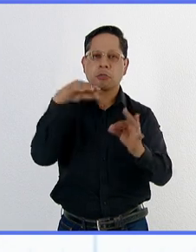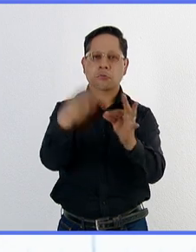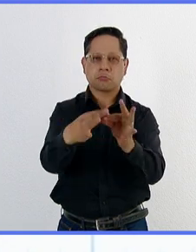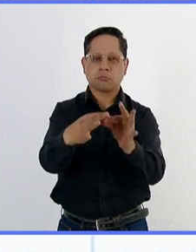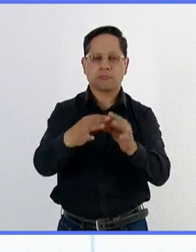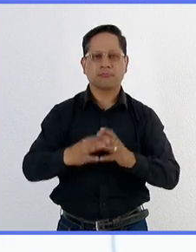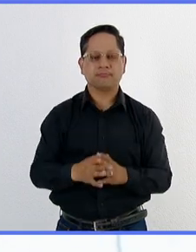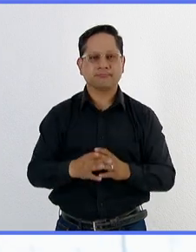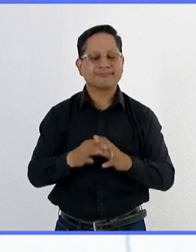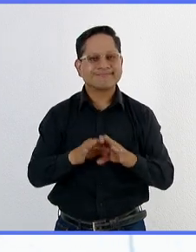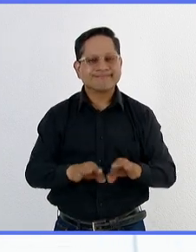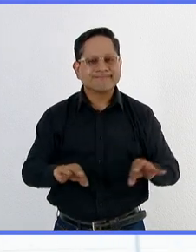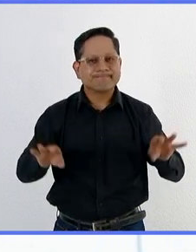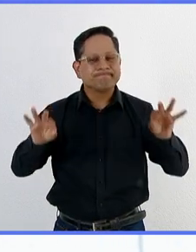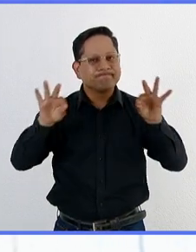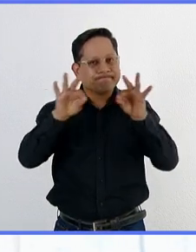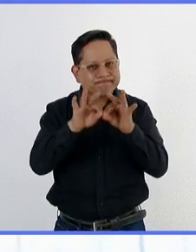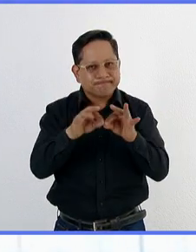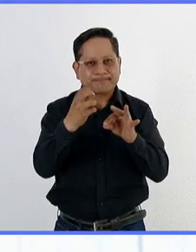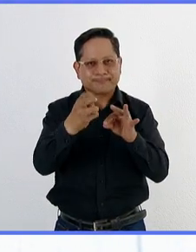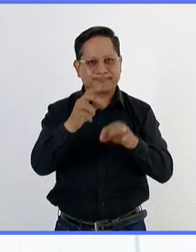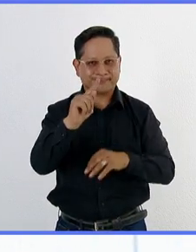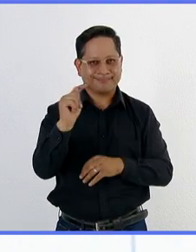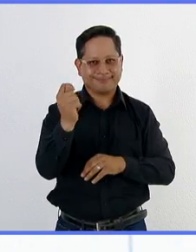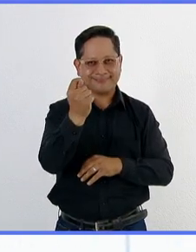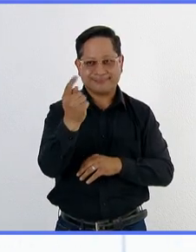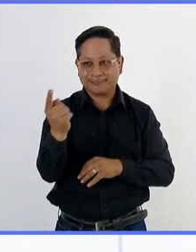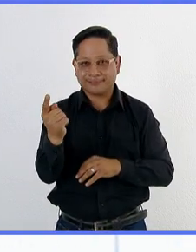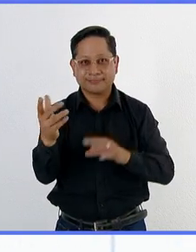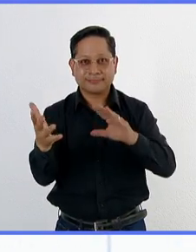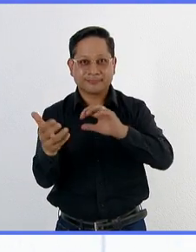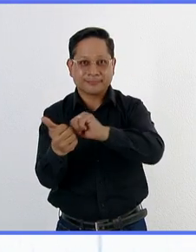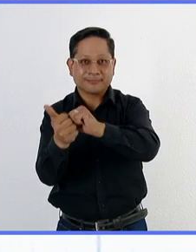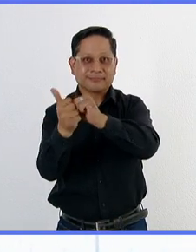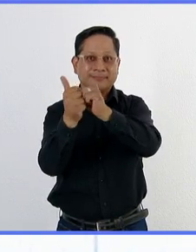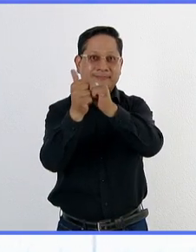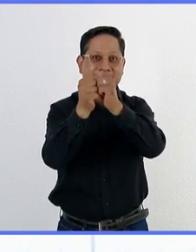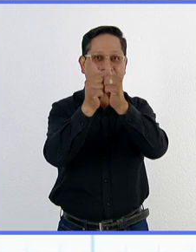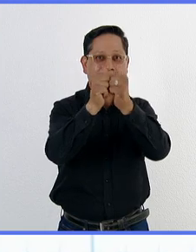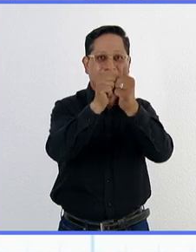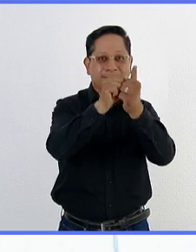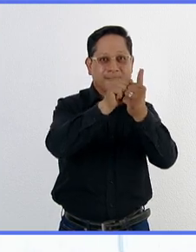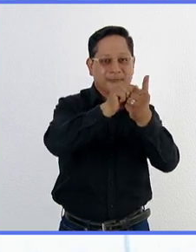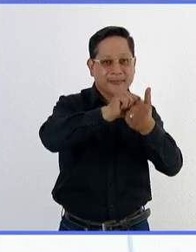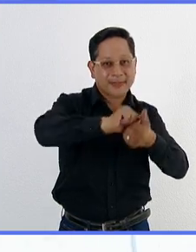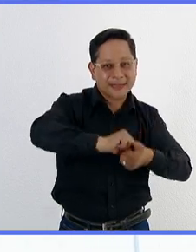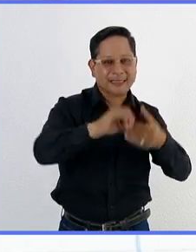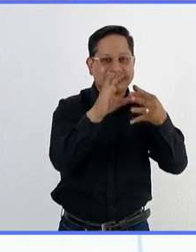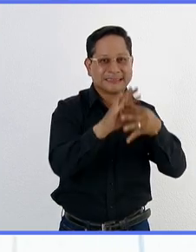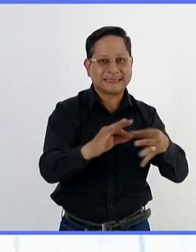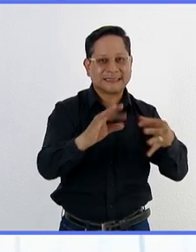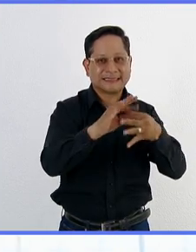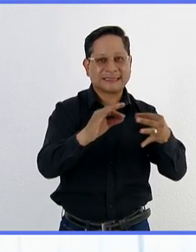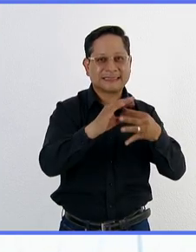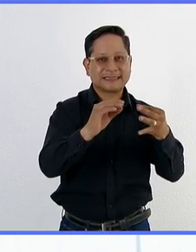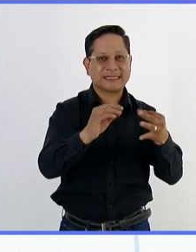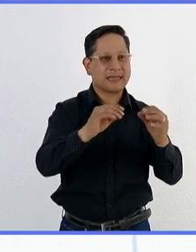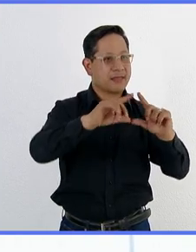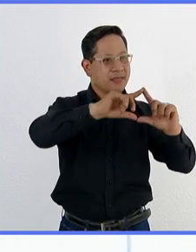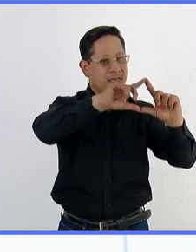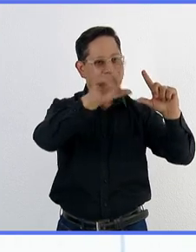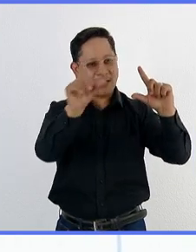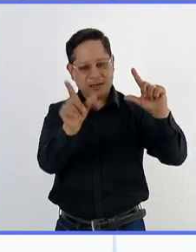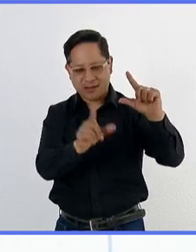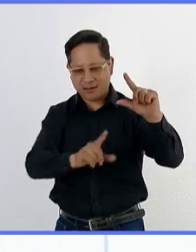importante es transferir esta tecnología, conocimiento, a equipos, digamos, que se puedan distribuir en todo el territorio